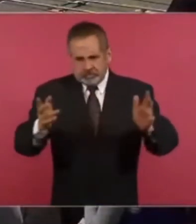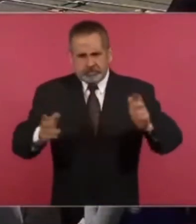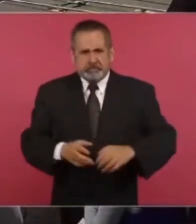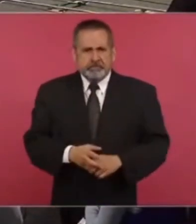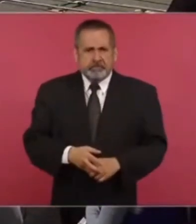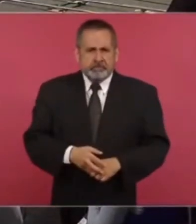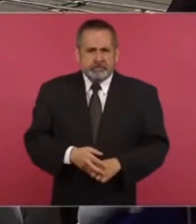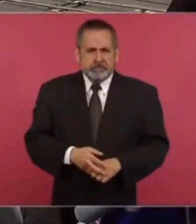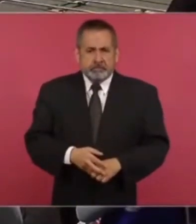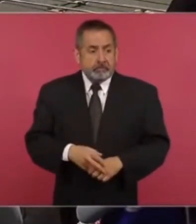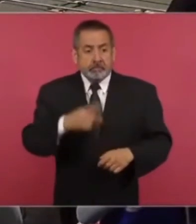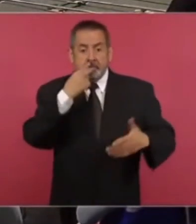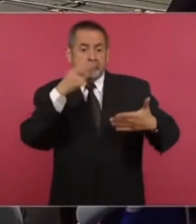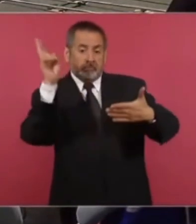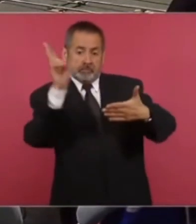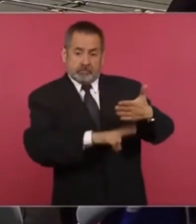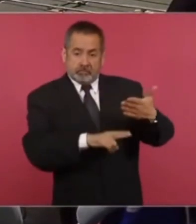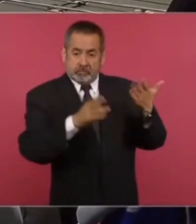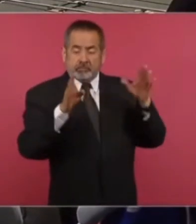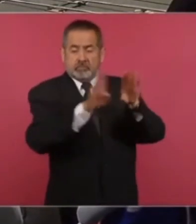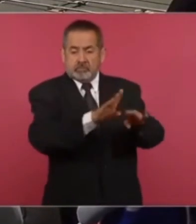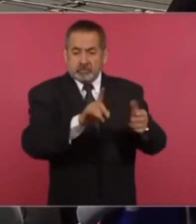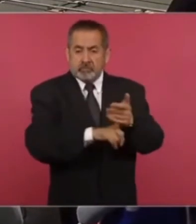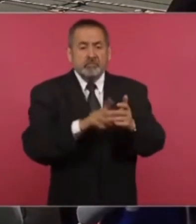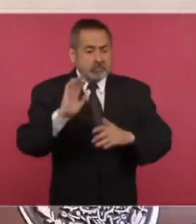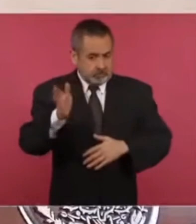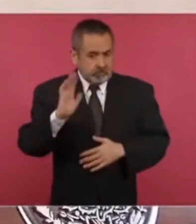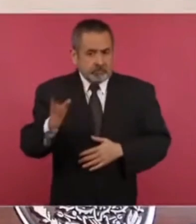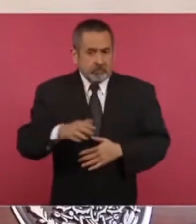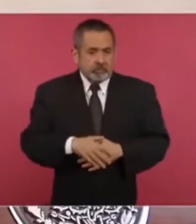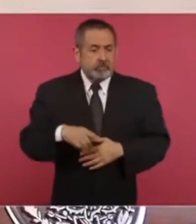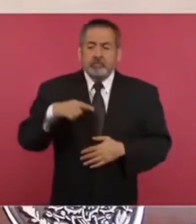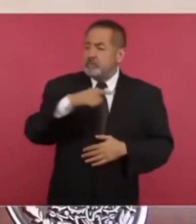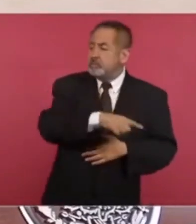ya está clausurado pero lo que quieren es